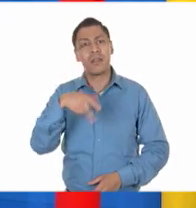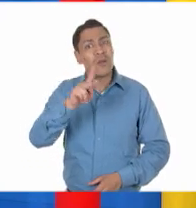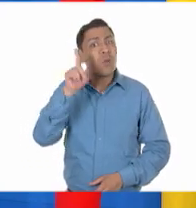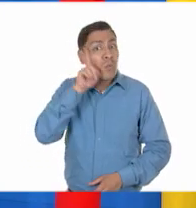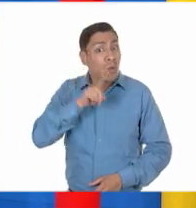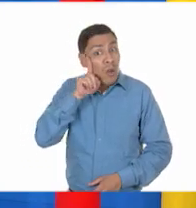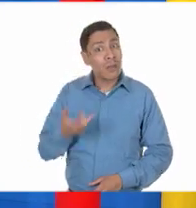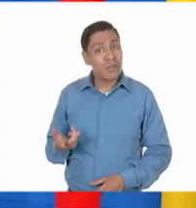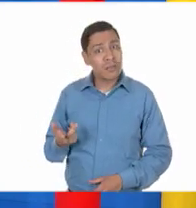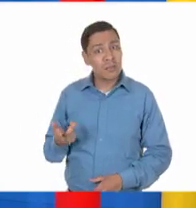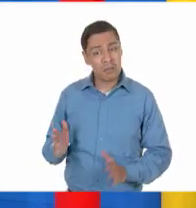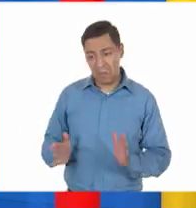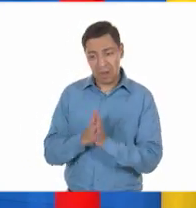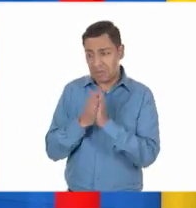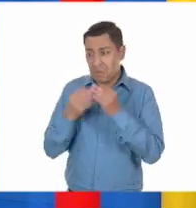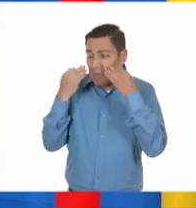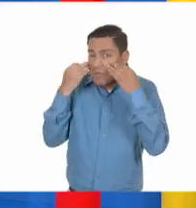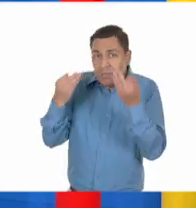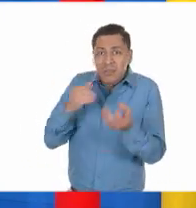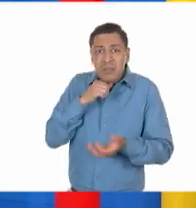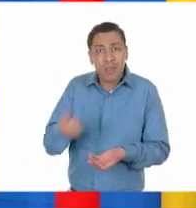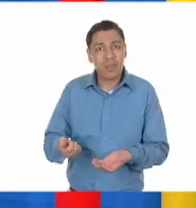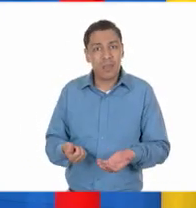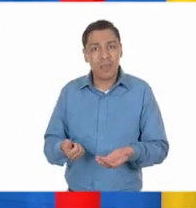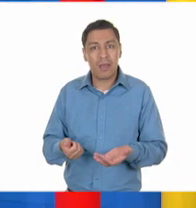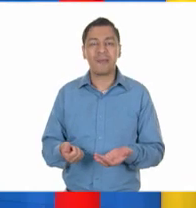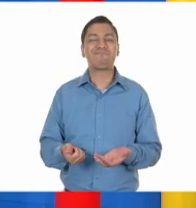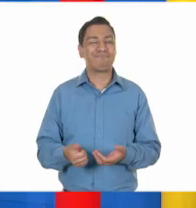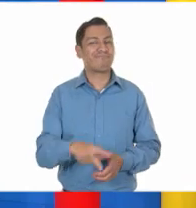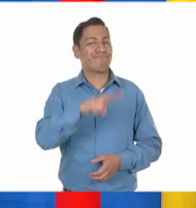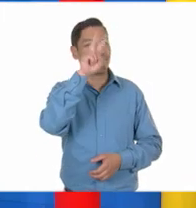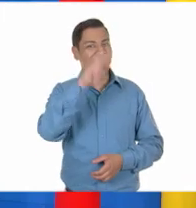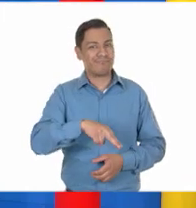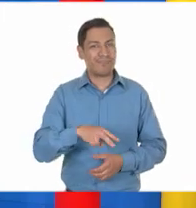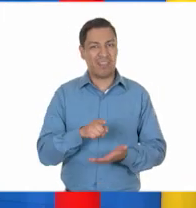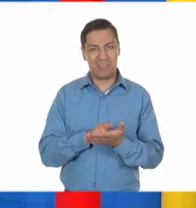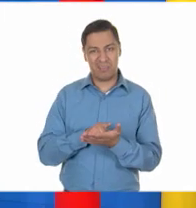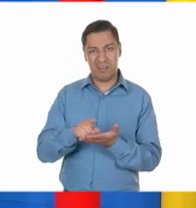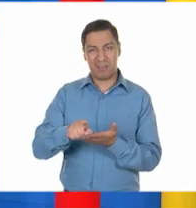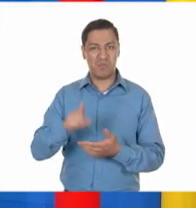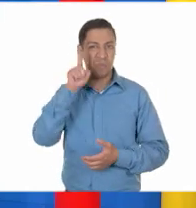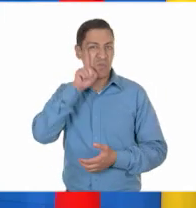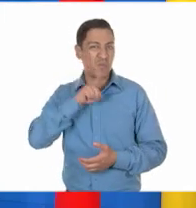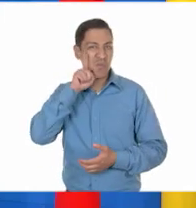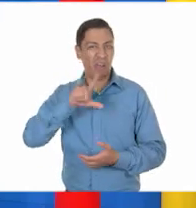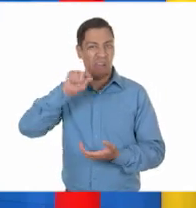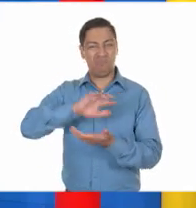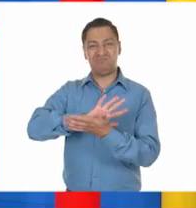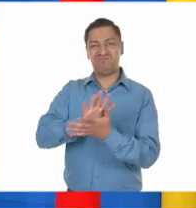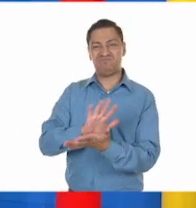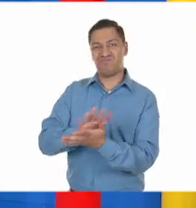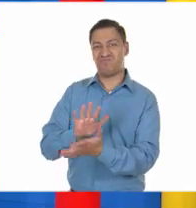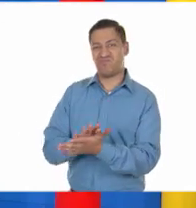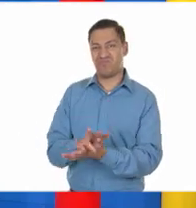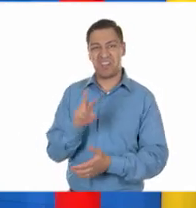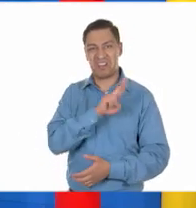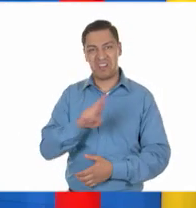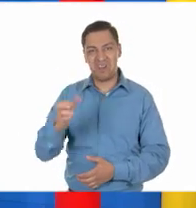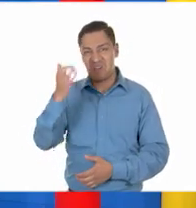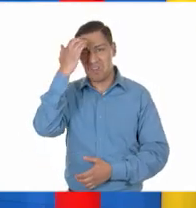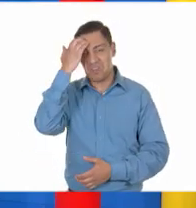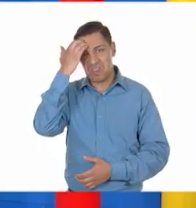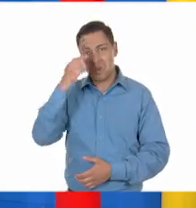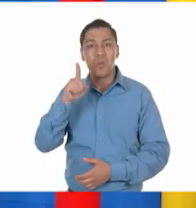de las mujeres en el país todavía era muy complicada. Muchos de sus derechos, principalmente los políticos, no eran reconocidas